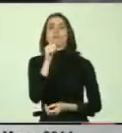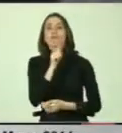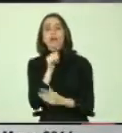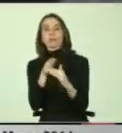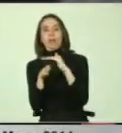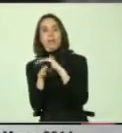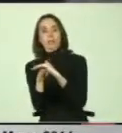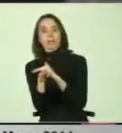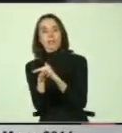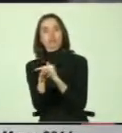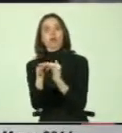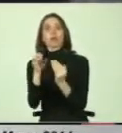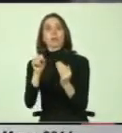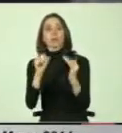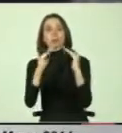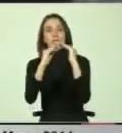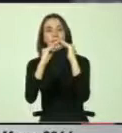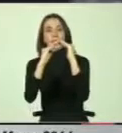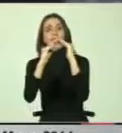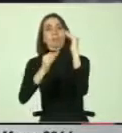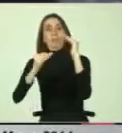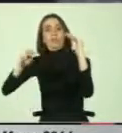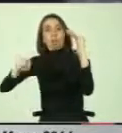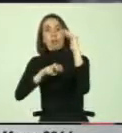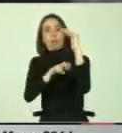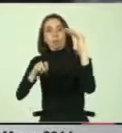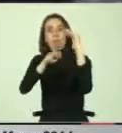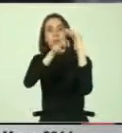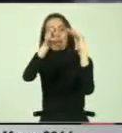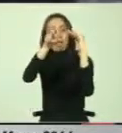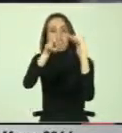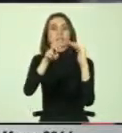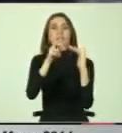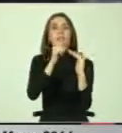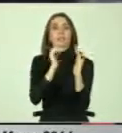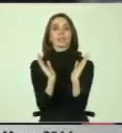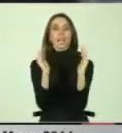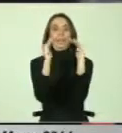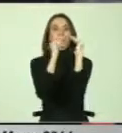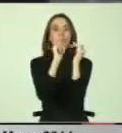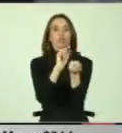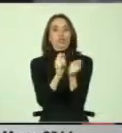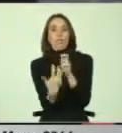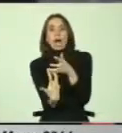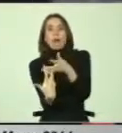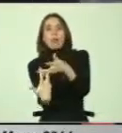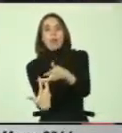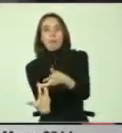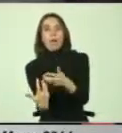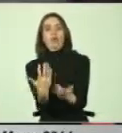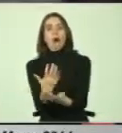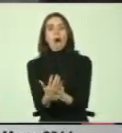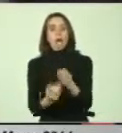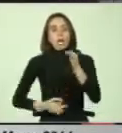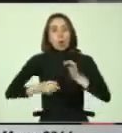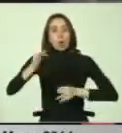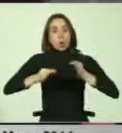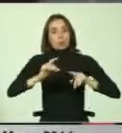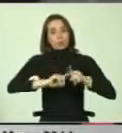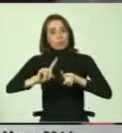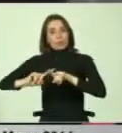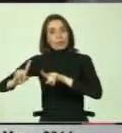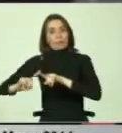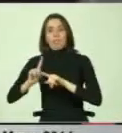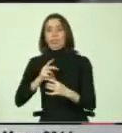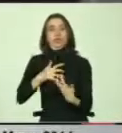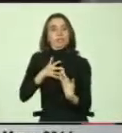accesibilidad y de desplazamiento dentro de ellos, falta de adaptación de sus edificios. Existen procedimientos judiciales que no están adaptados